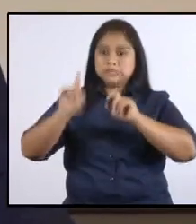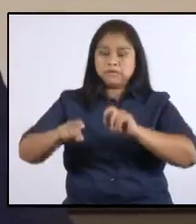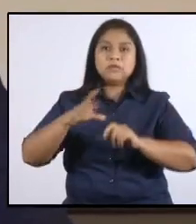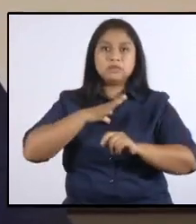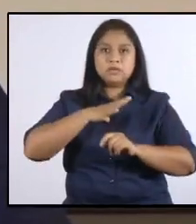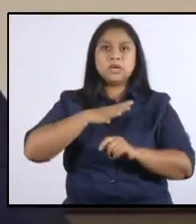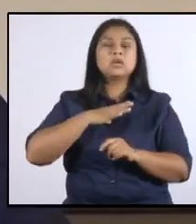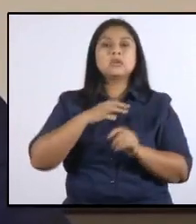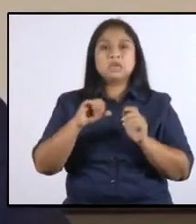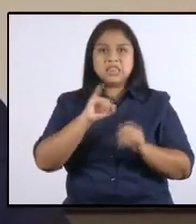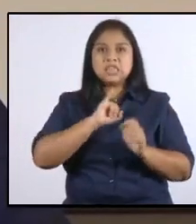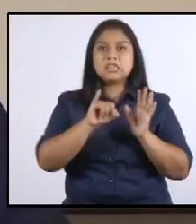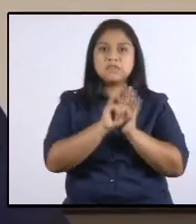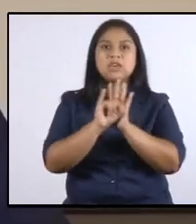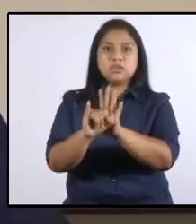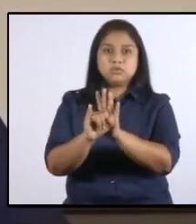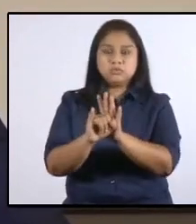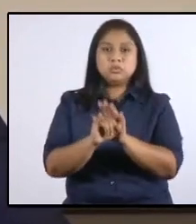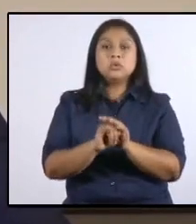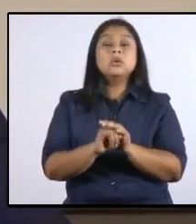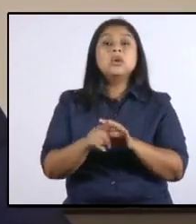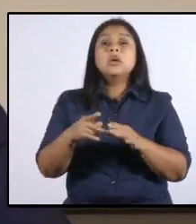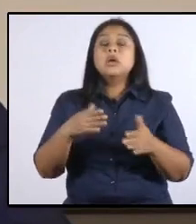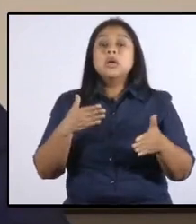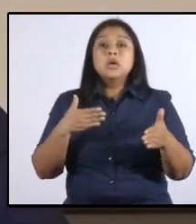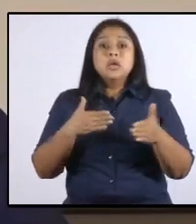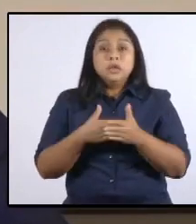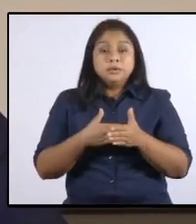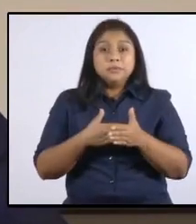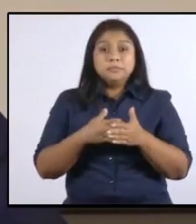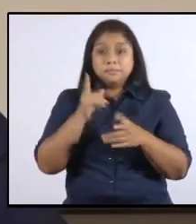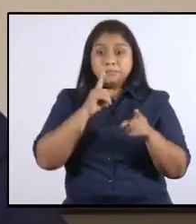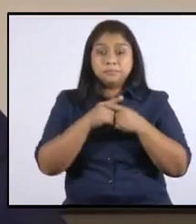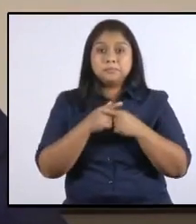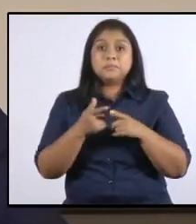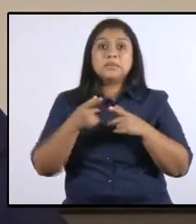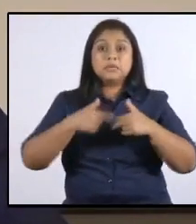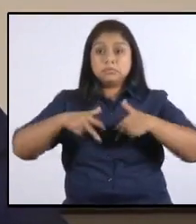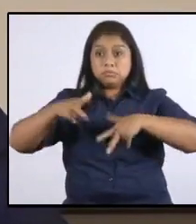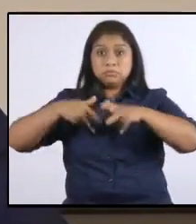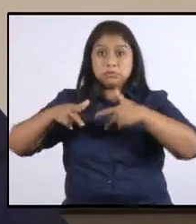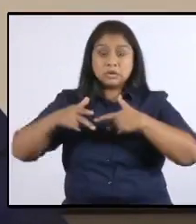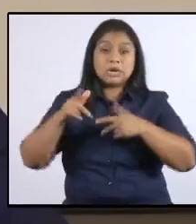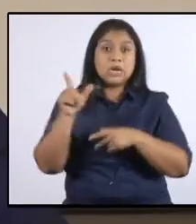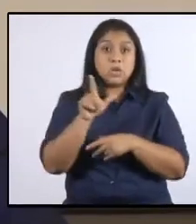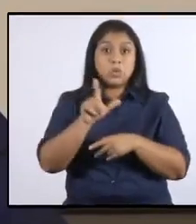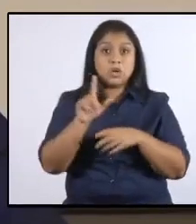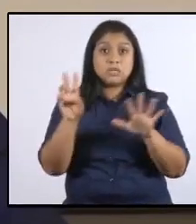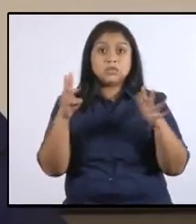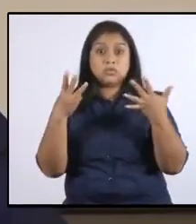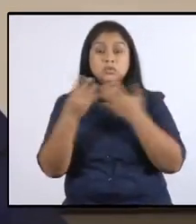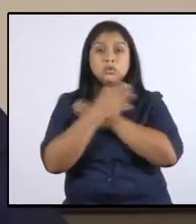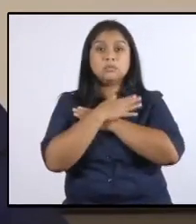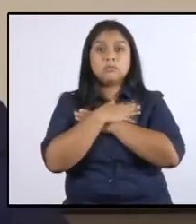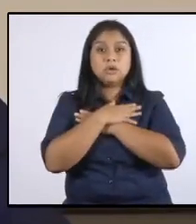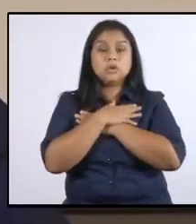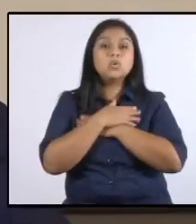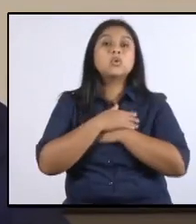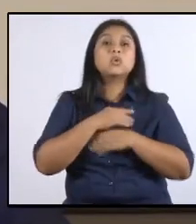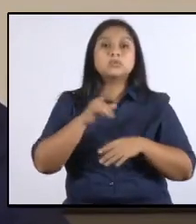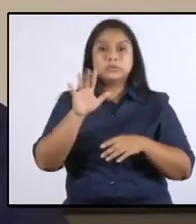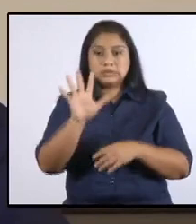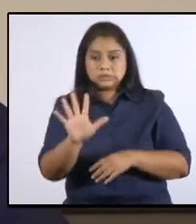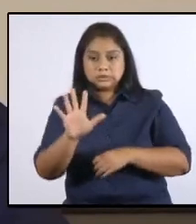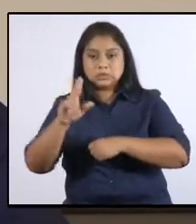La restricción de movilización que aplicará a partir del próximo lunes 18 de mayo será de las